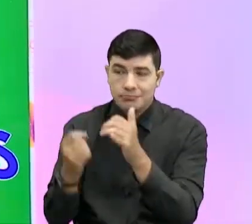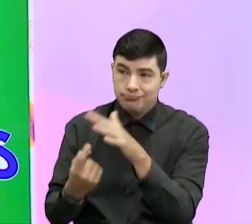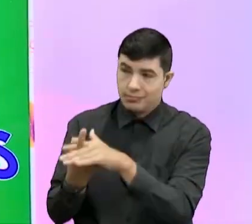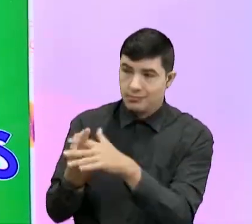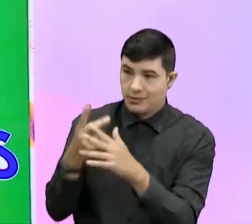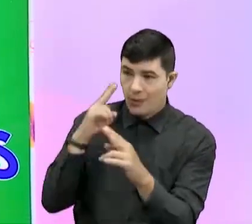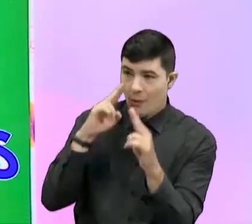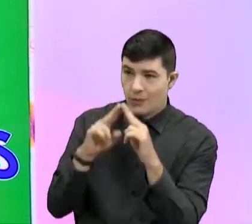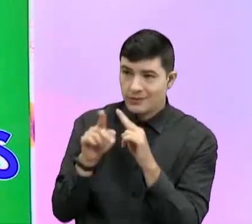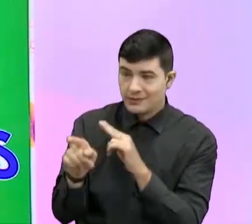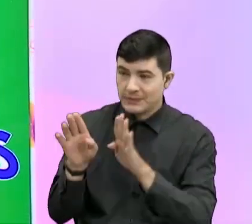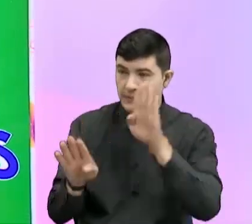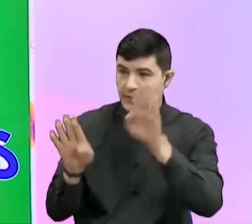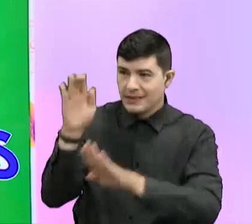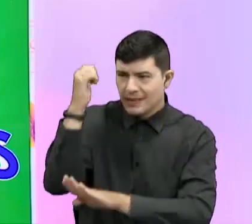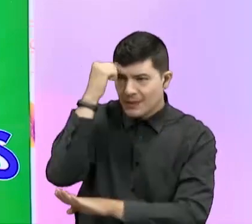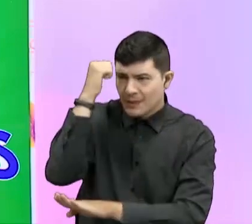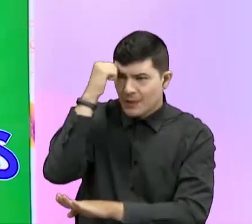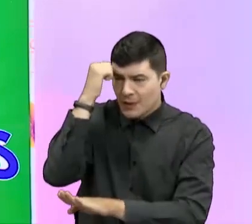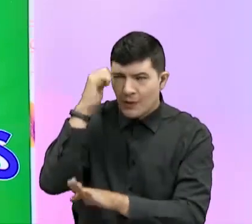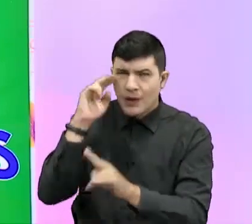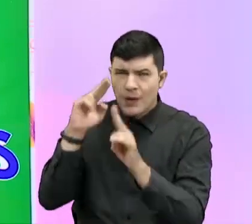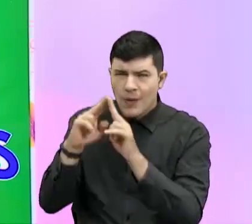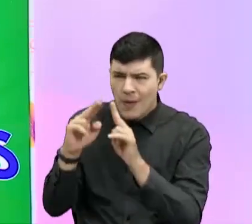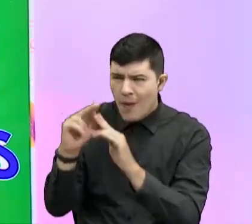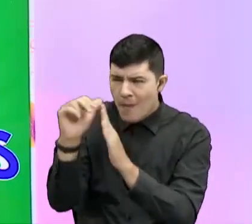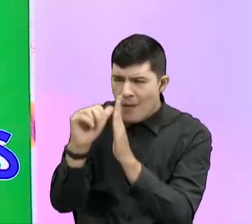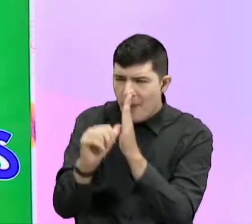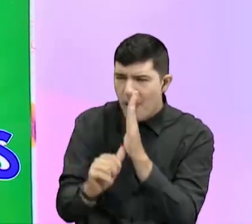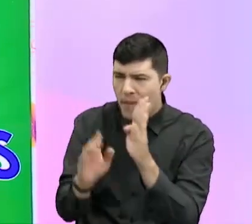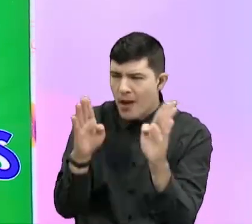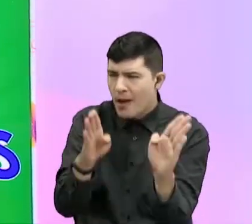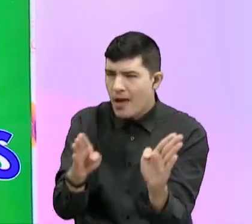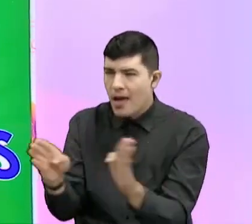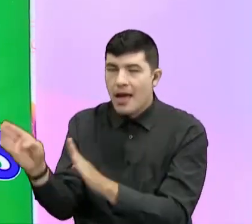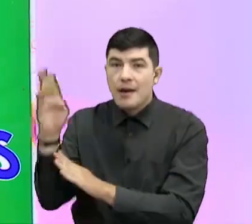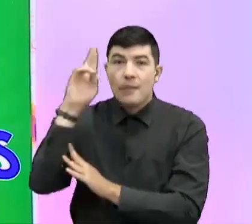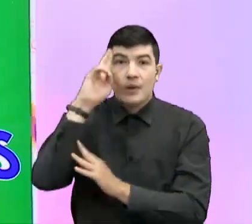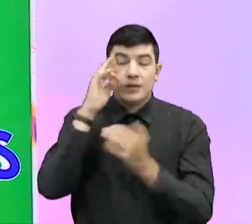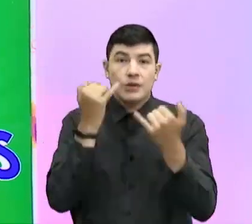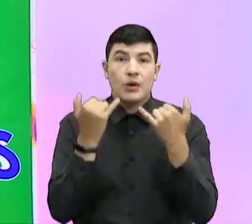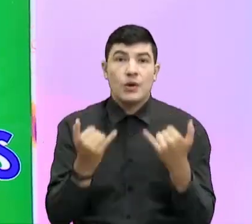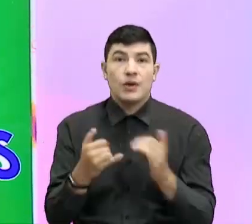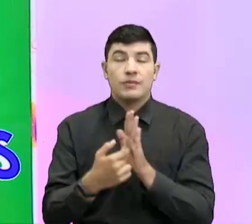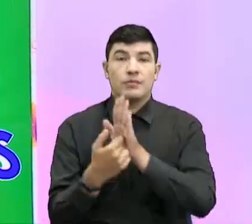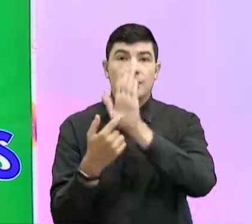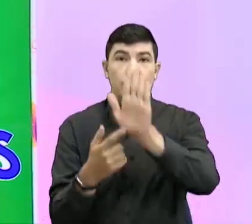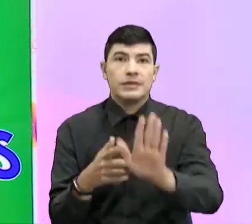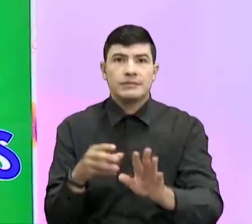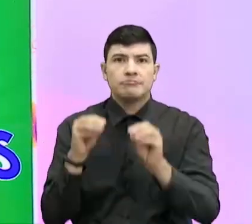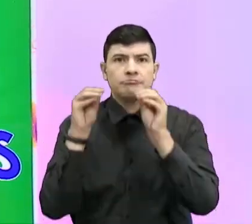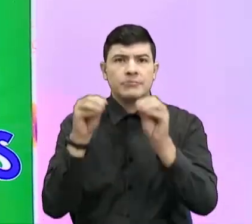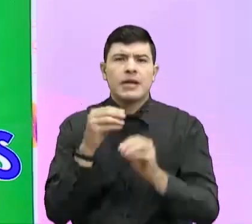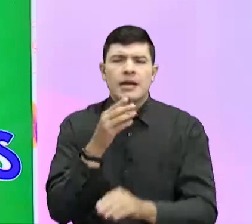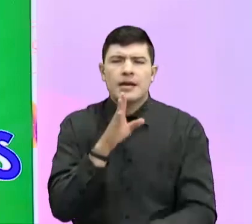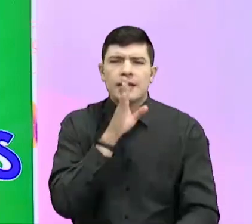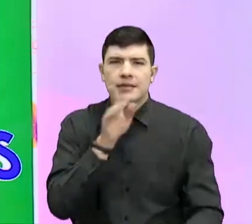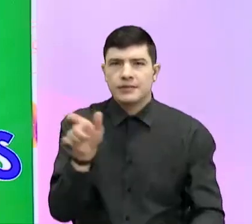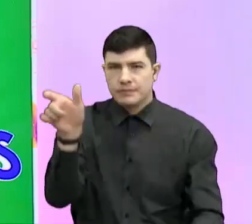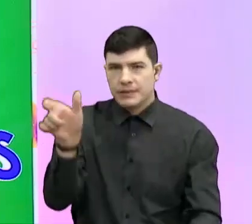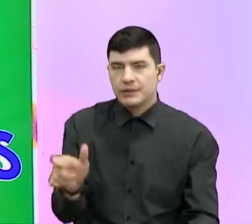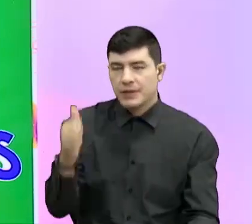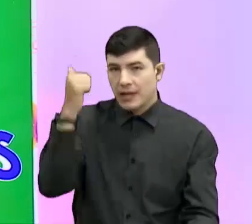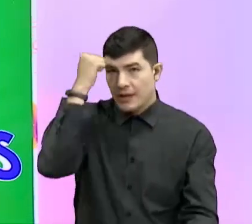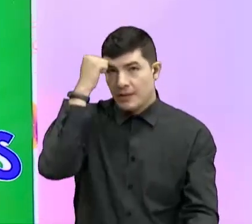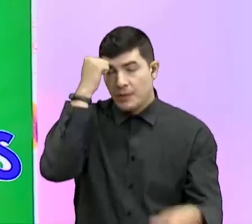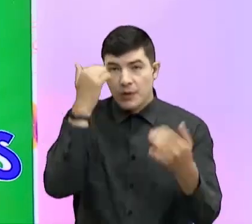dinámica de presente profe y por eso, a continuación, les vamos a presentar y a enseñar quién será nuestro profe del día de